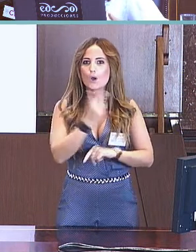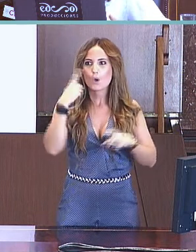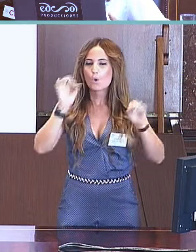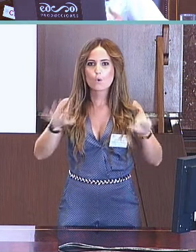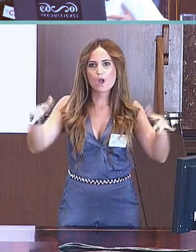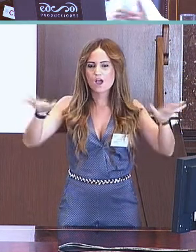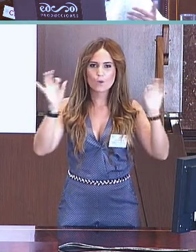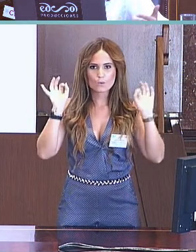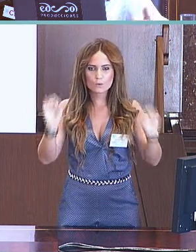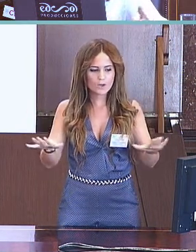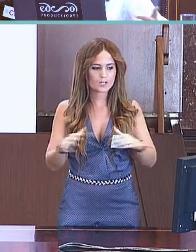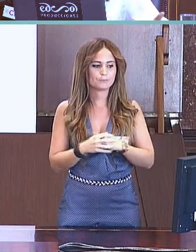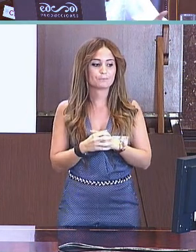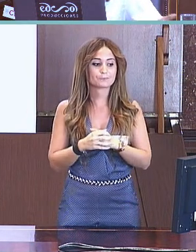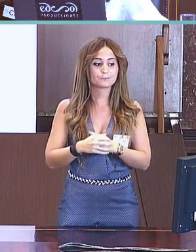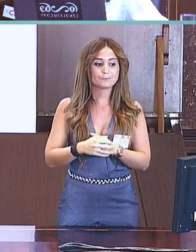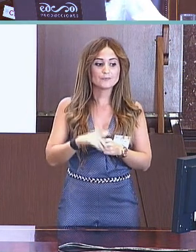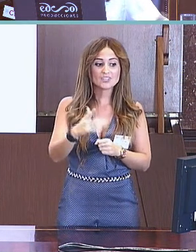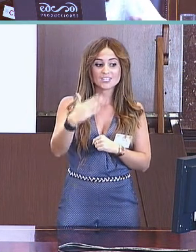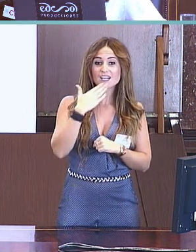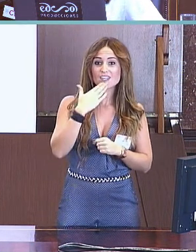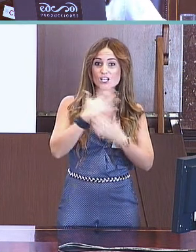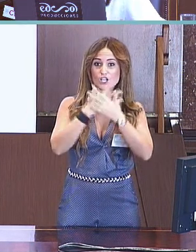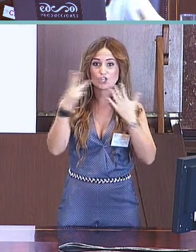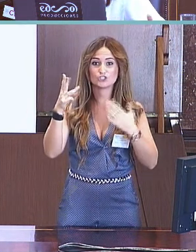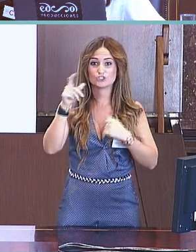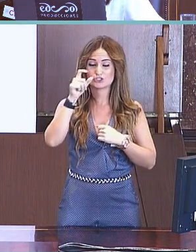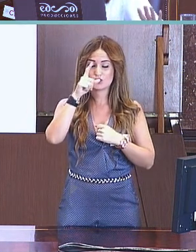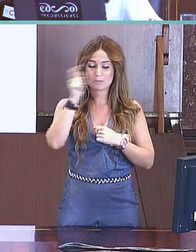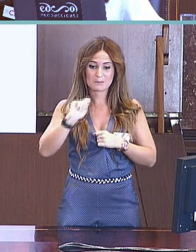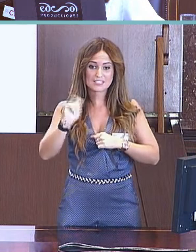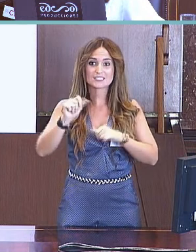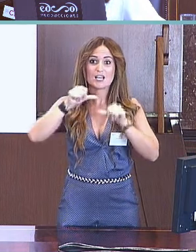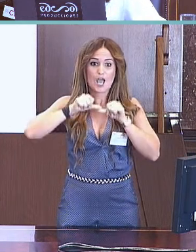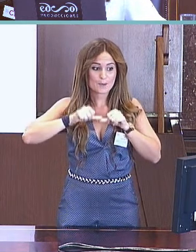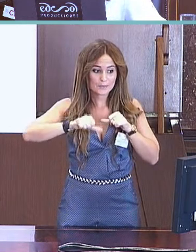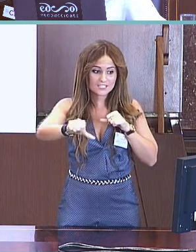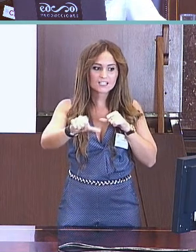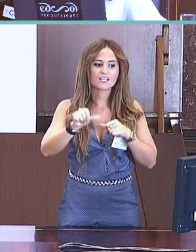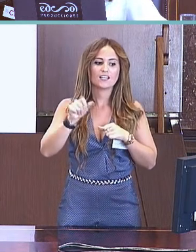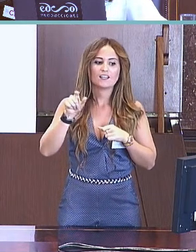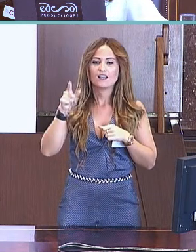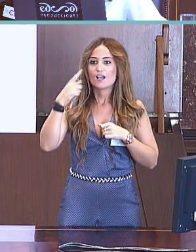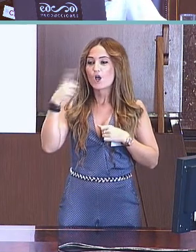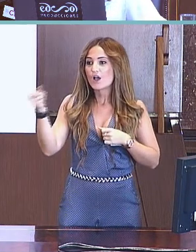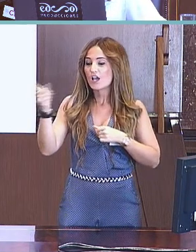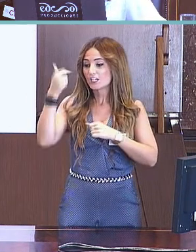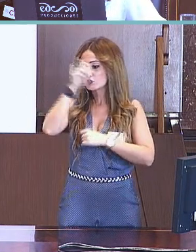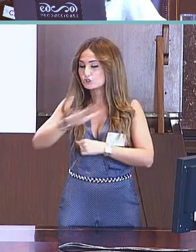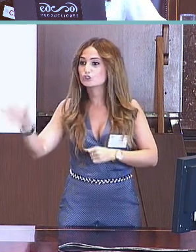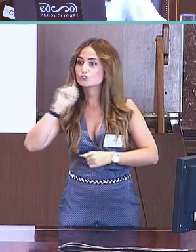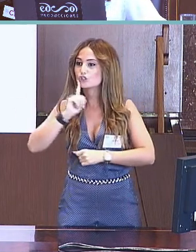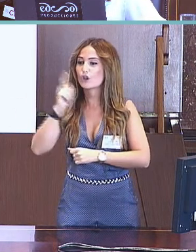niños y niñas que usan la lengua de signos, niños y niñas sordos que usan la lengua de signos, con respecto al